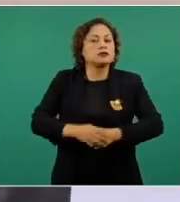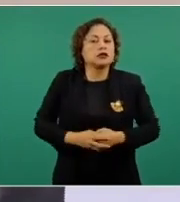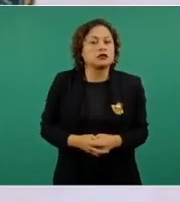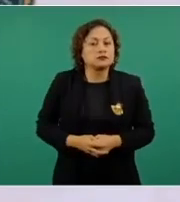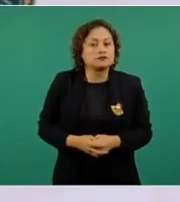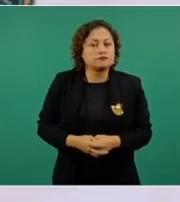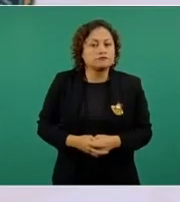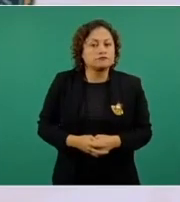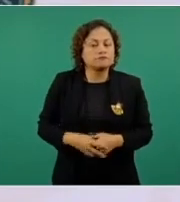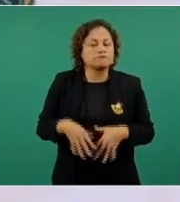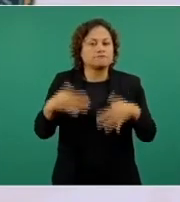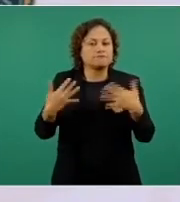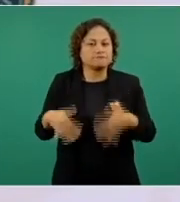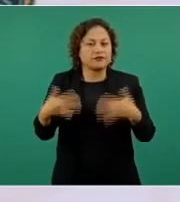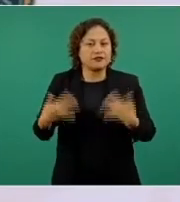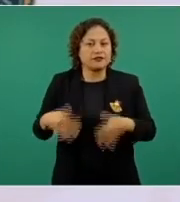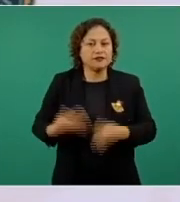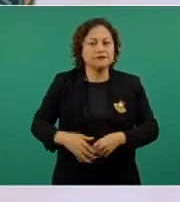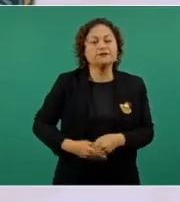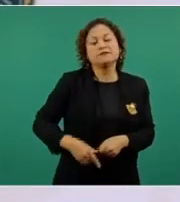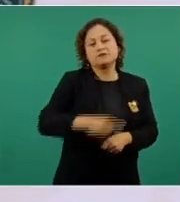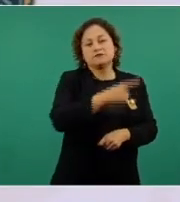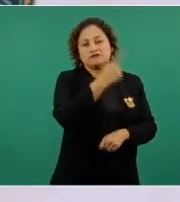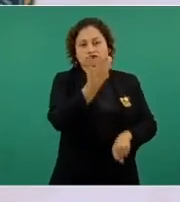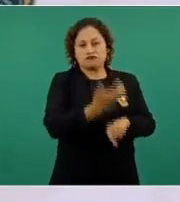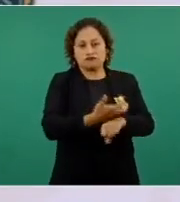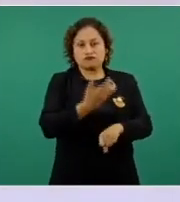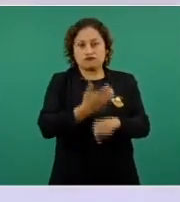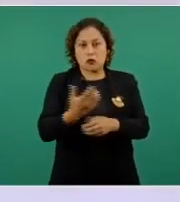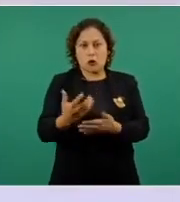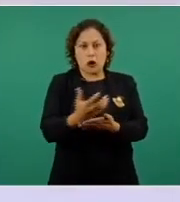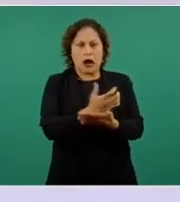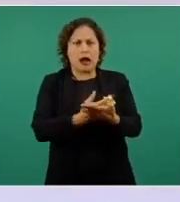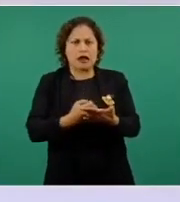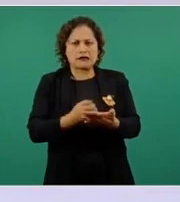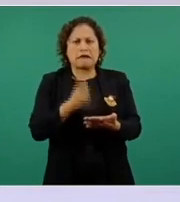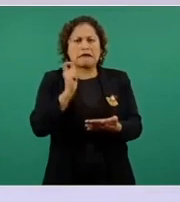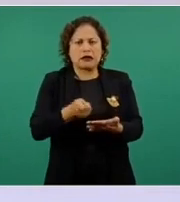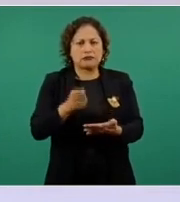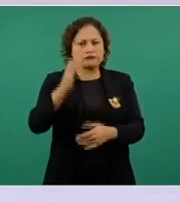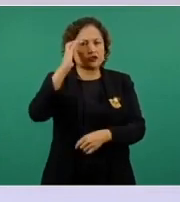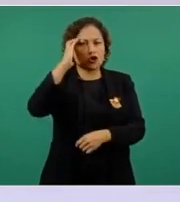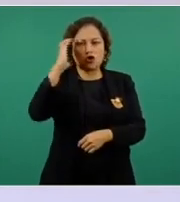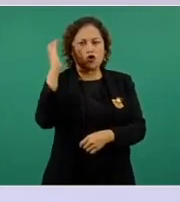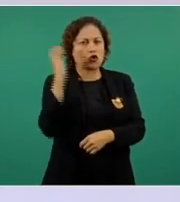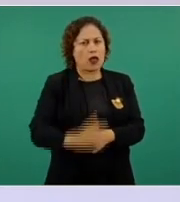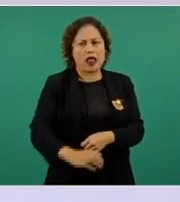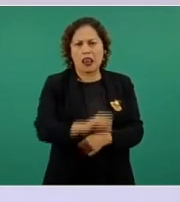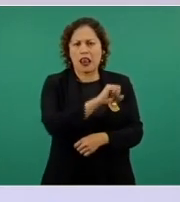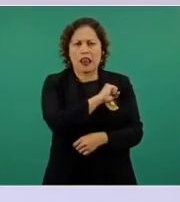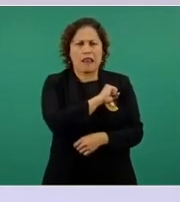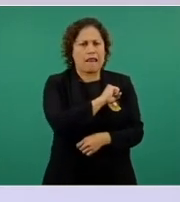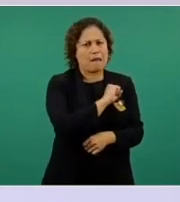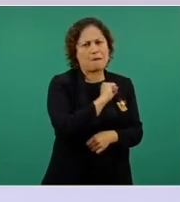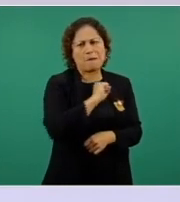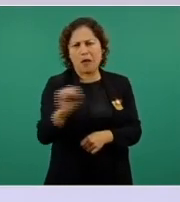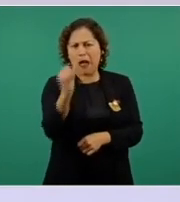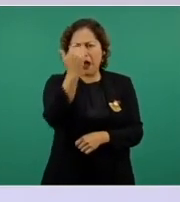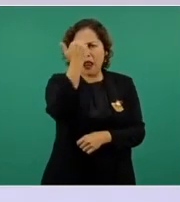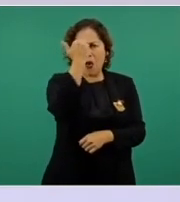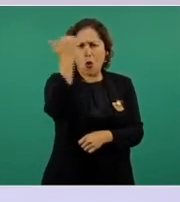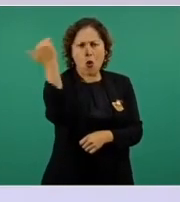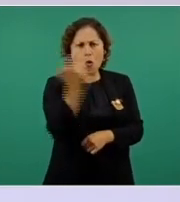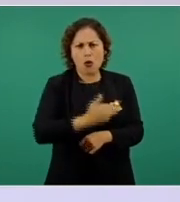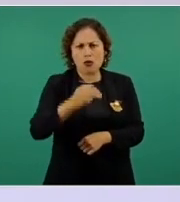triunfo pírrico, vil y canallesco, en una mancha